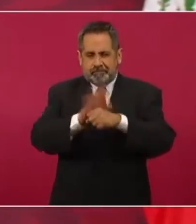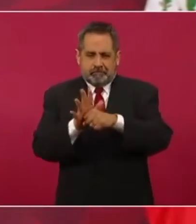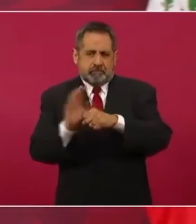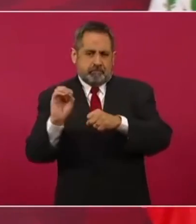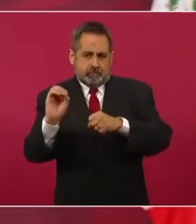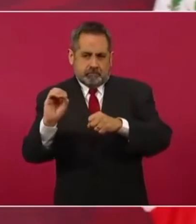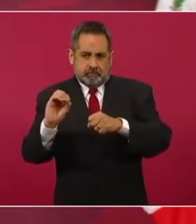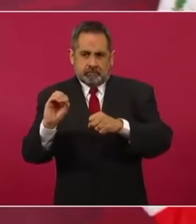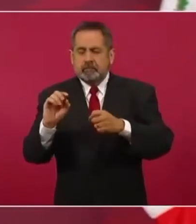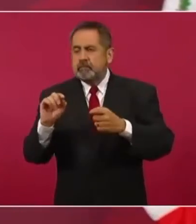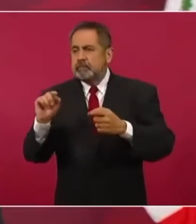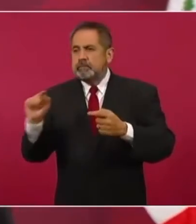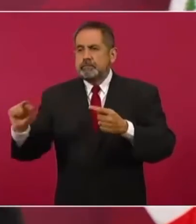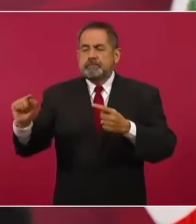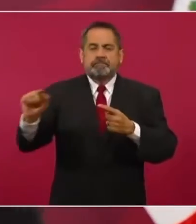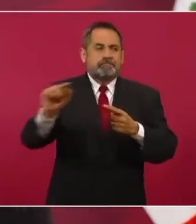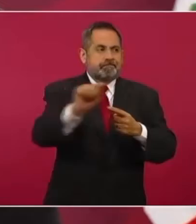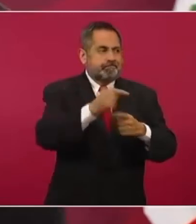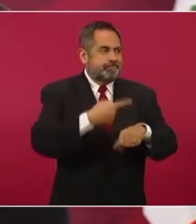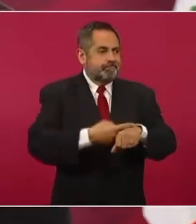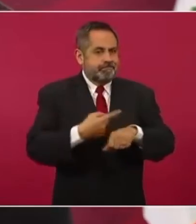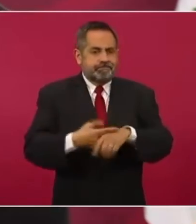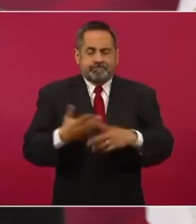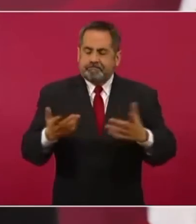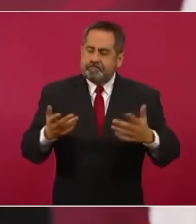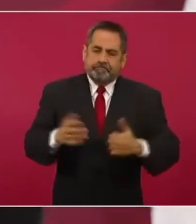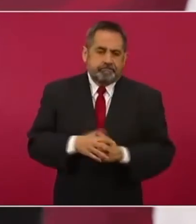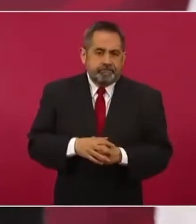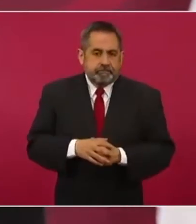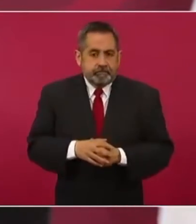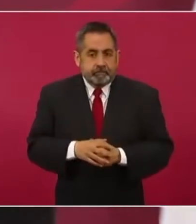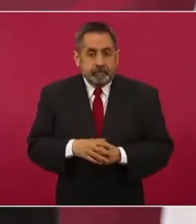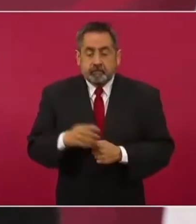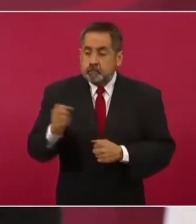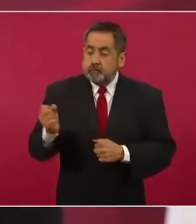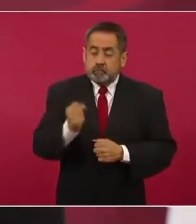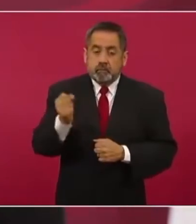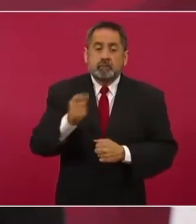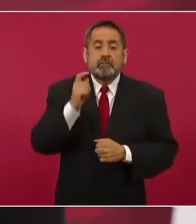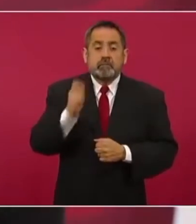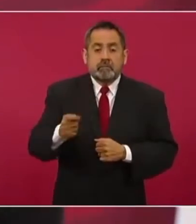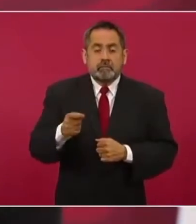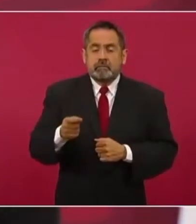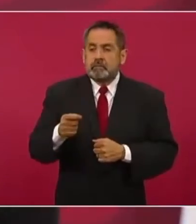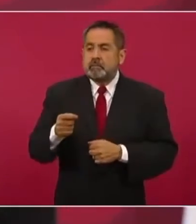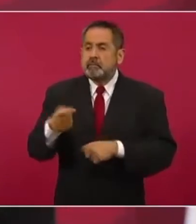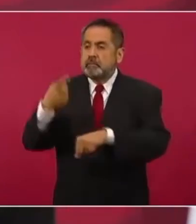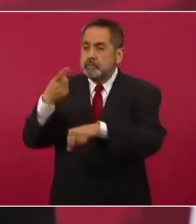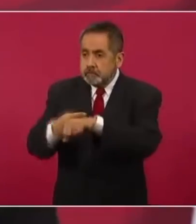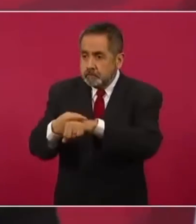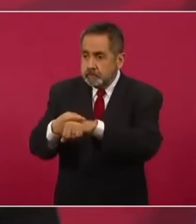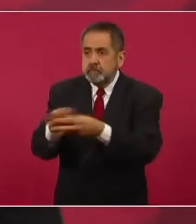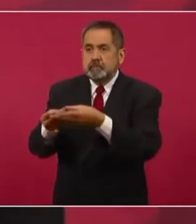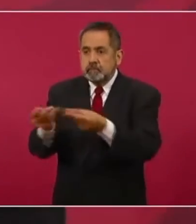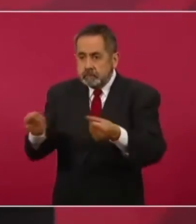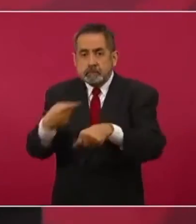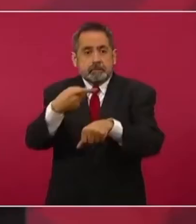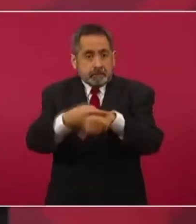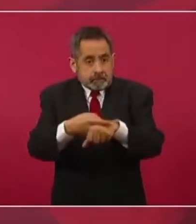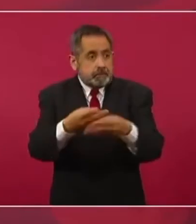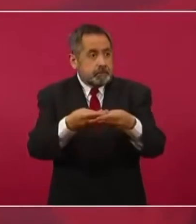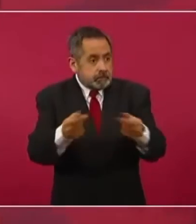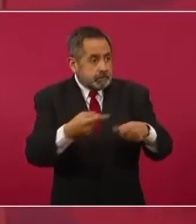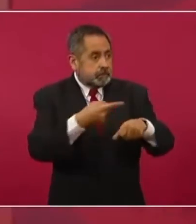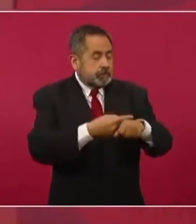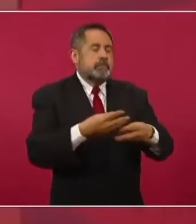que conocemos. Afortunadamente están saliendo, algunos